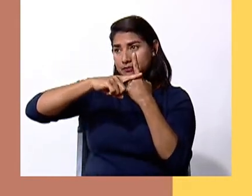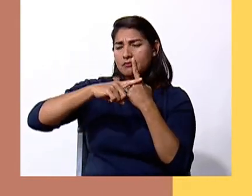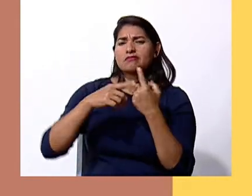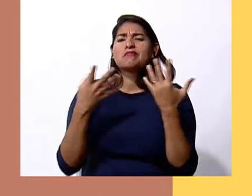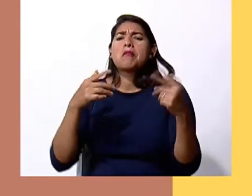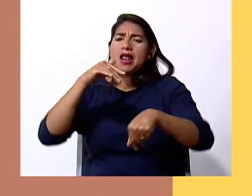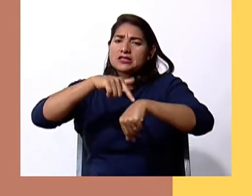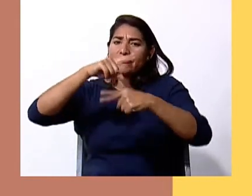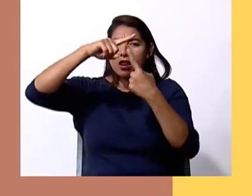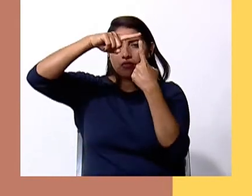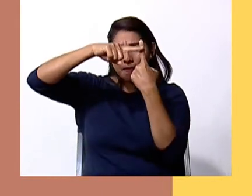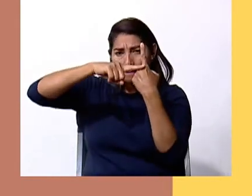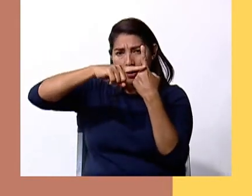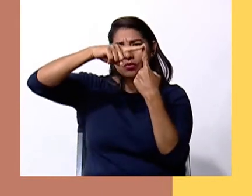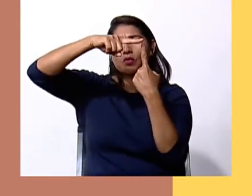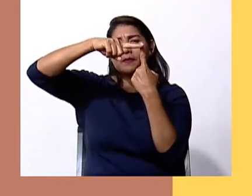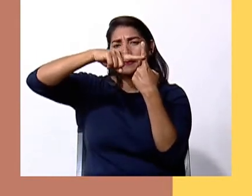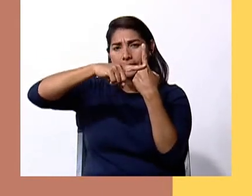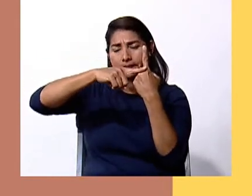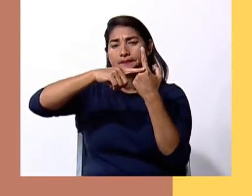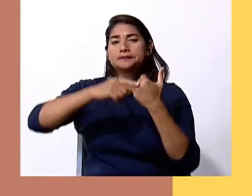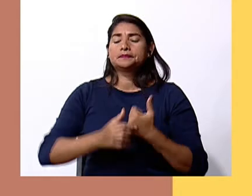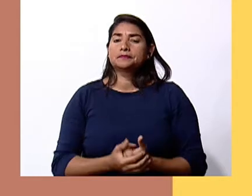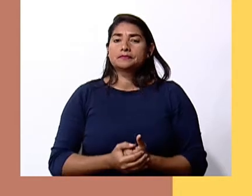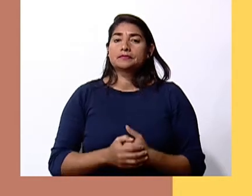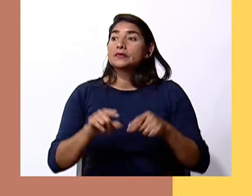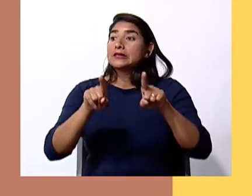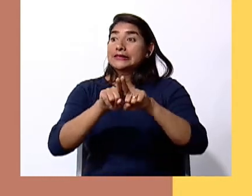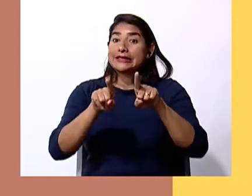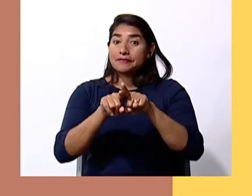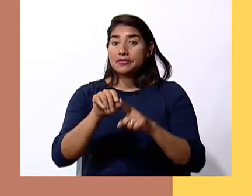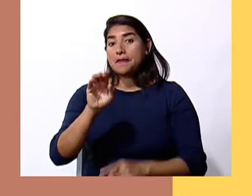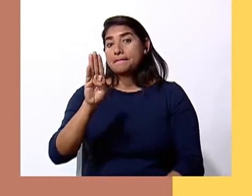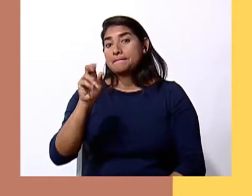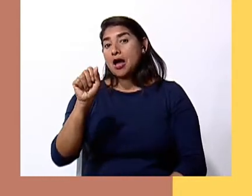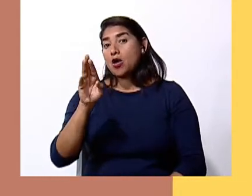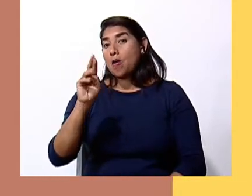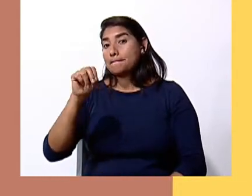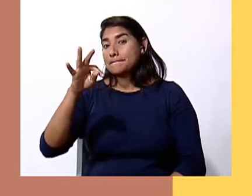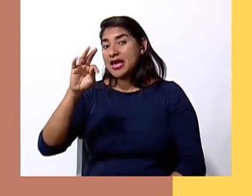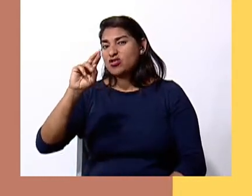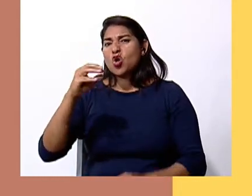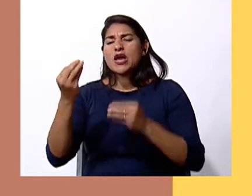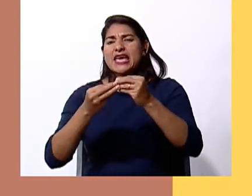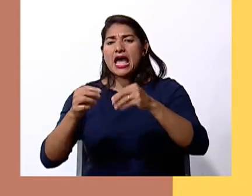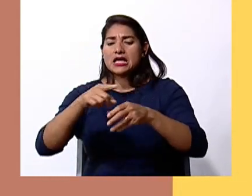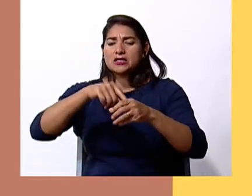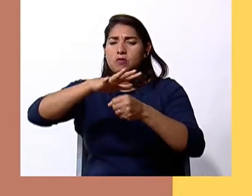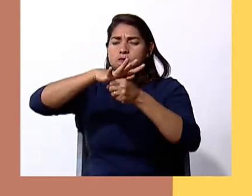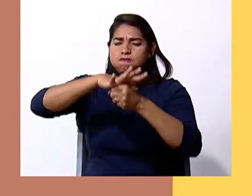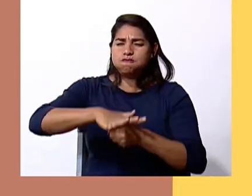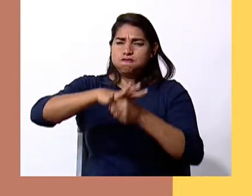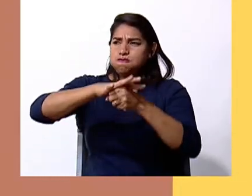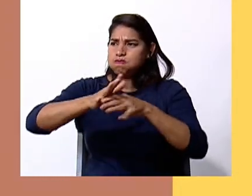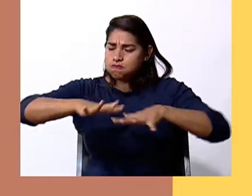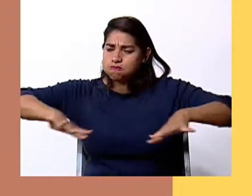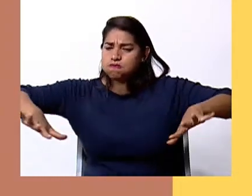medir la temperatura los barómetros para medir la presión atmosférica